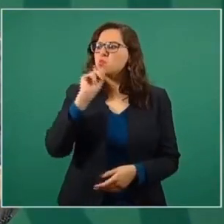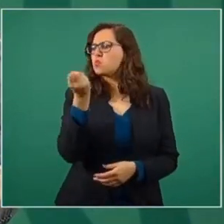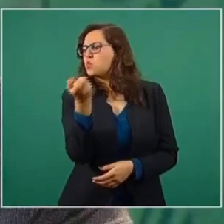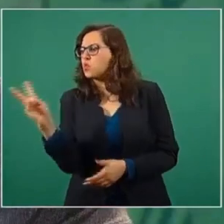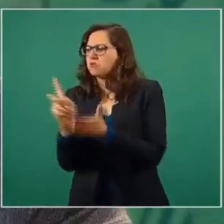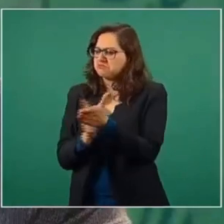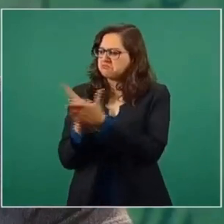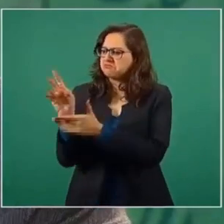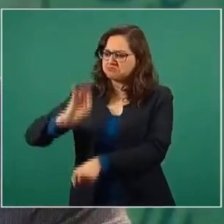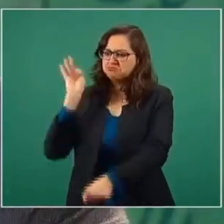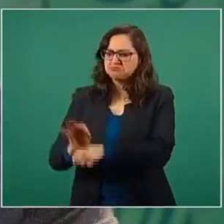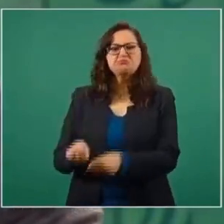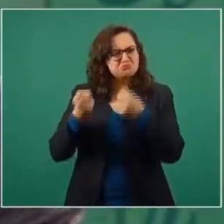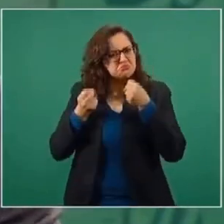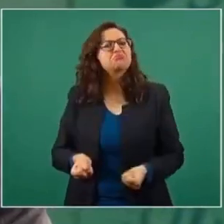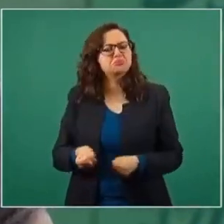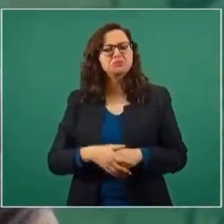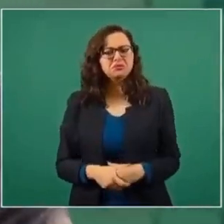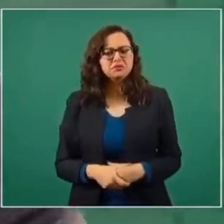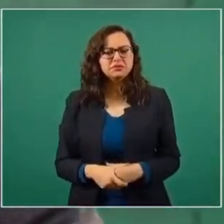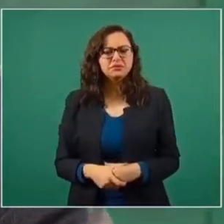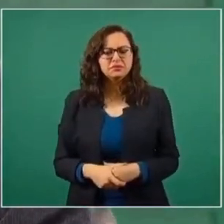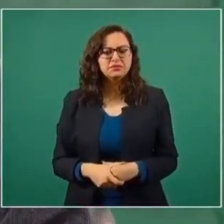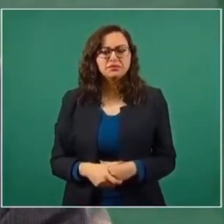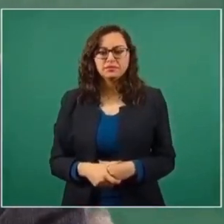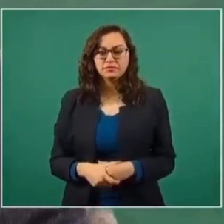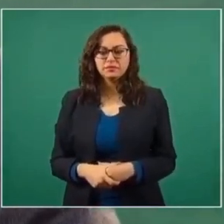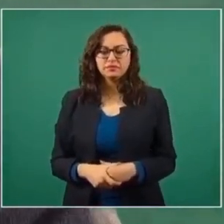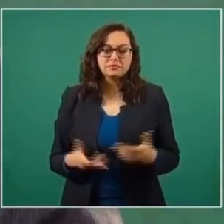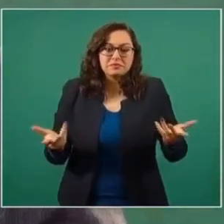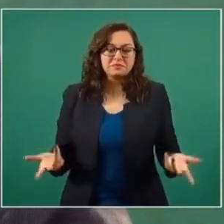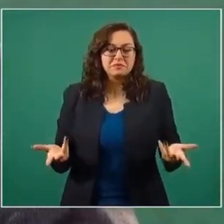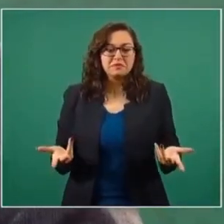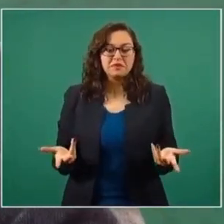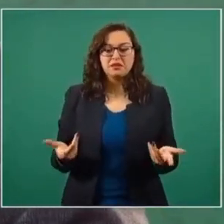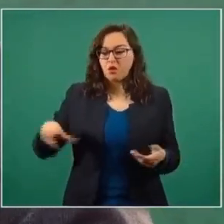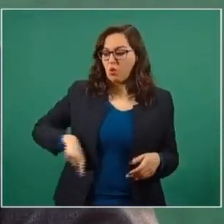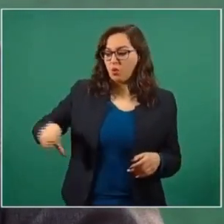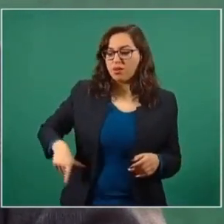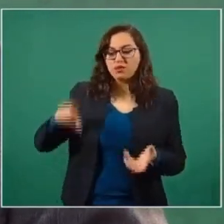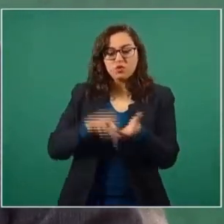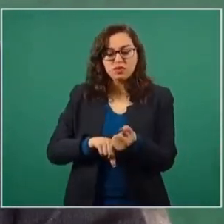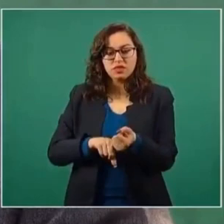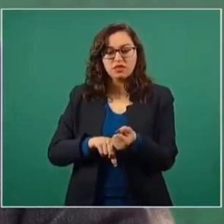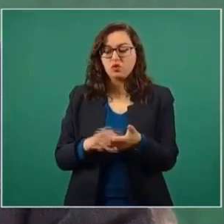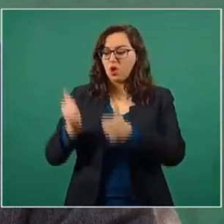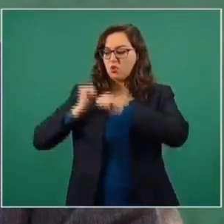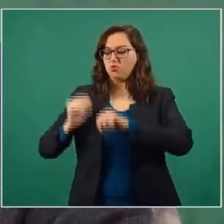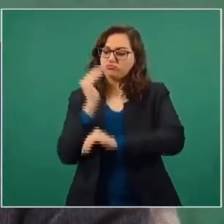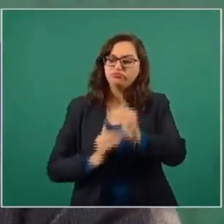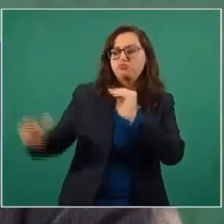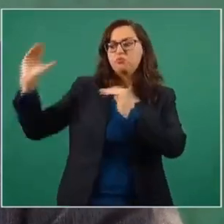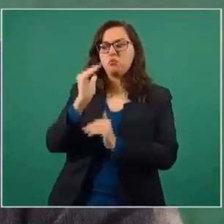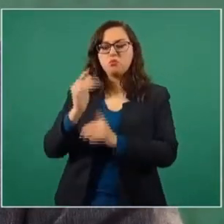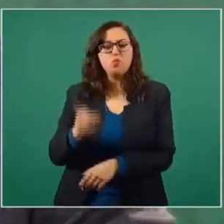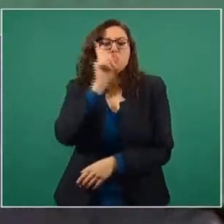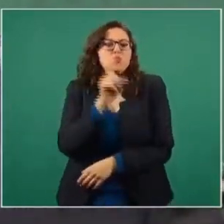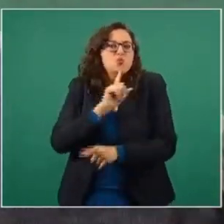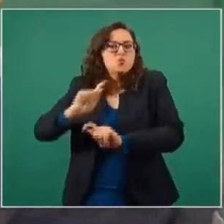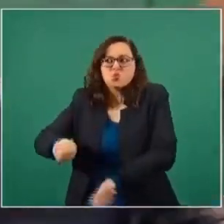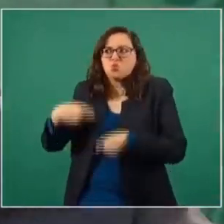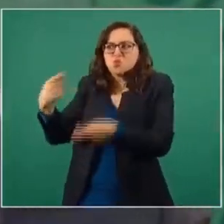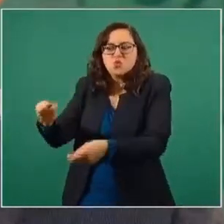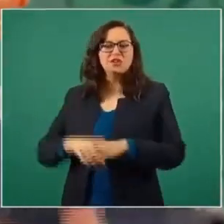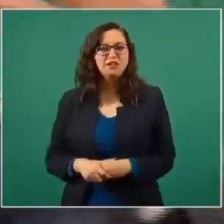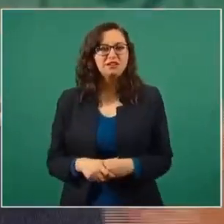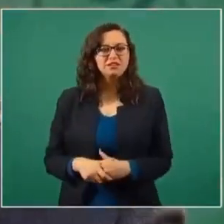mujeres. Baste decir que la mayoría de los servidores públicos del más alto nivel son mujeres. Venimos de un